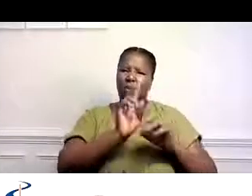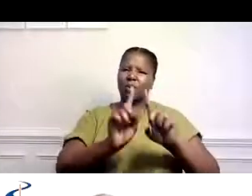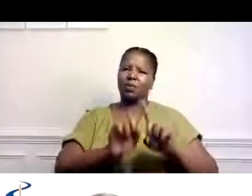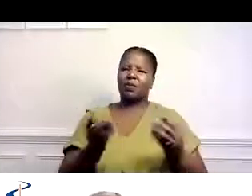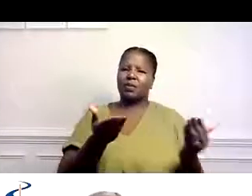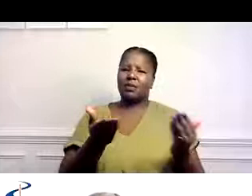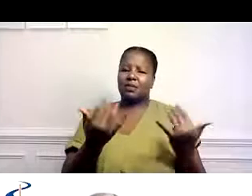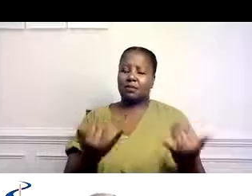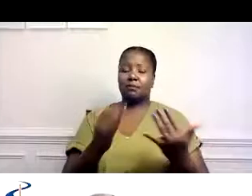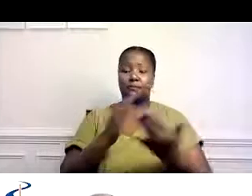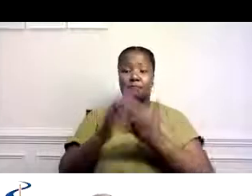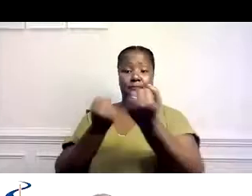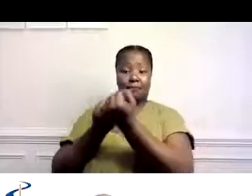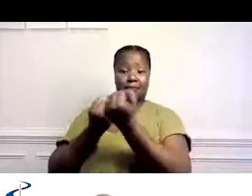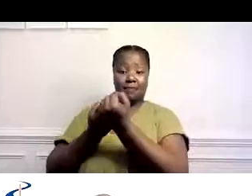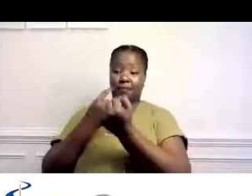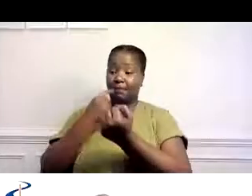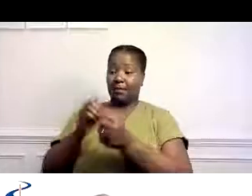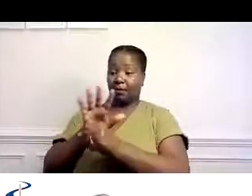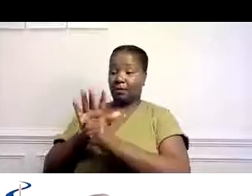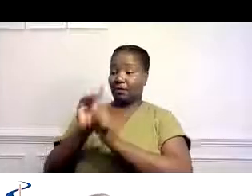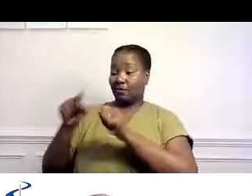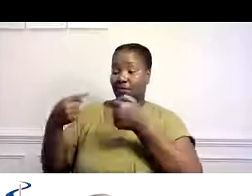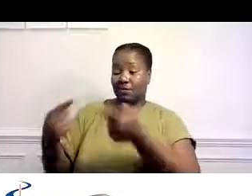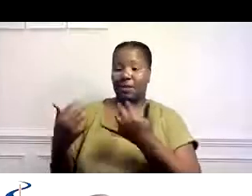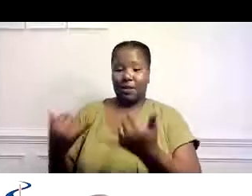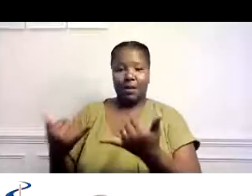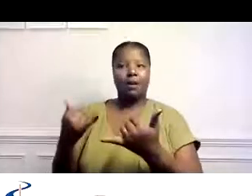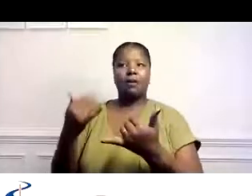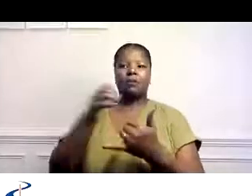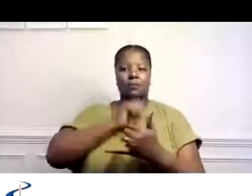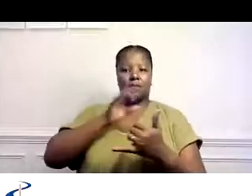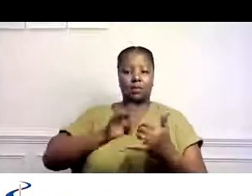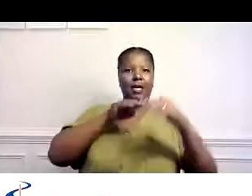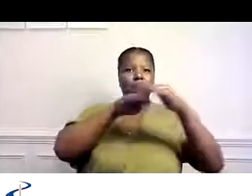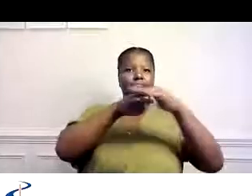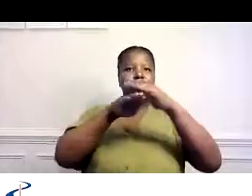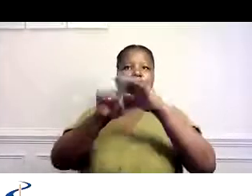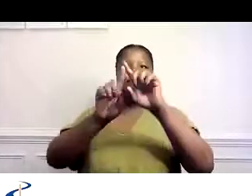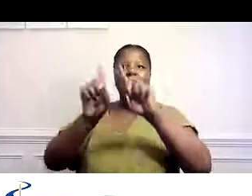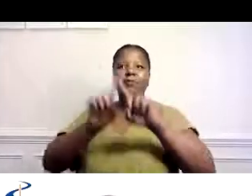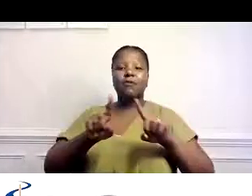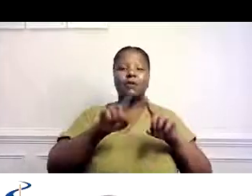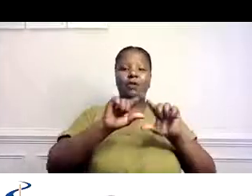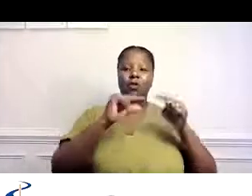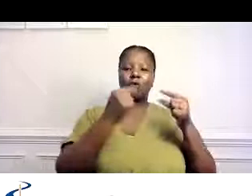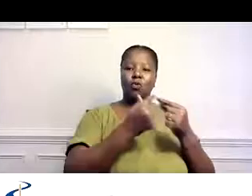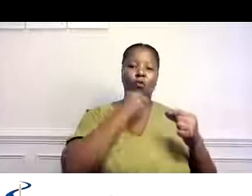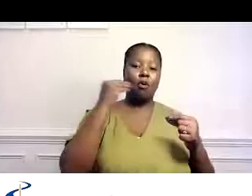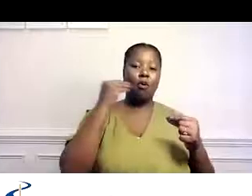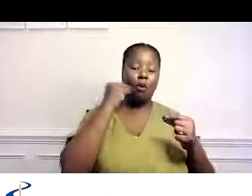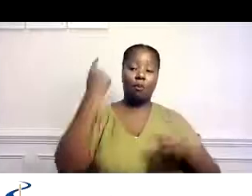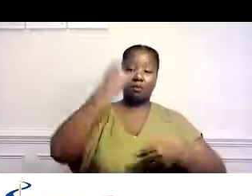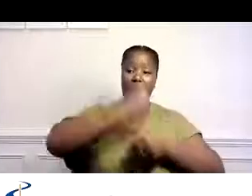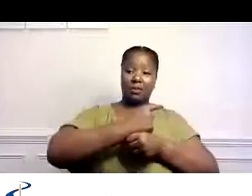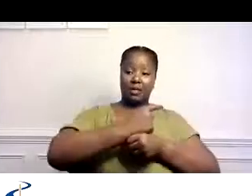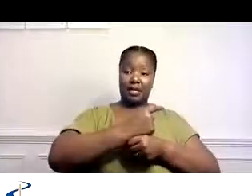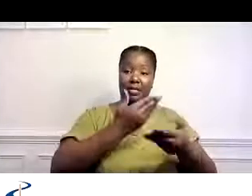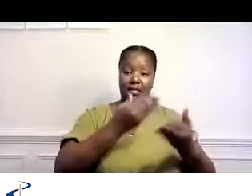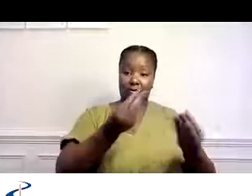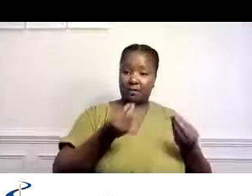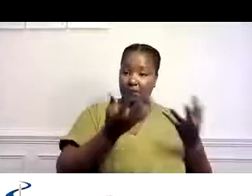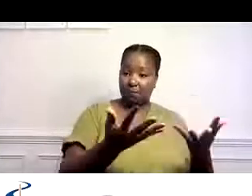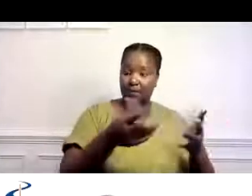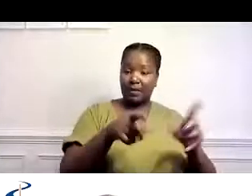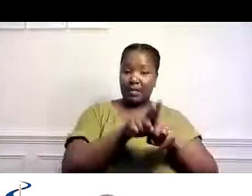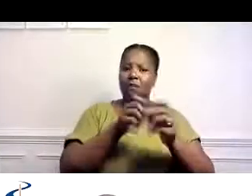alternativos. Otros apoyos que Pathpoint ofrece durante COVID ha sido personal para diferentes hogares grupales